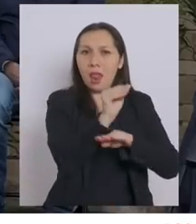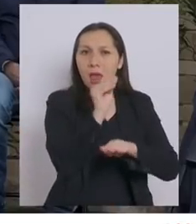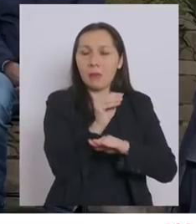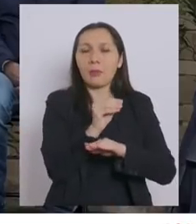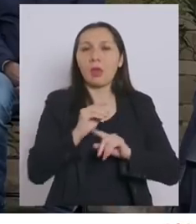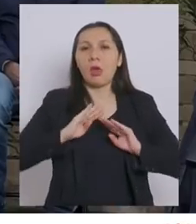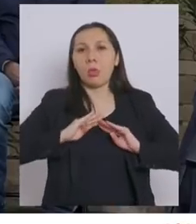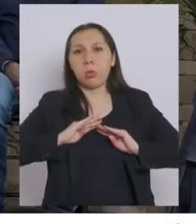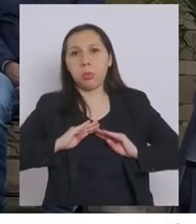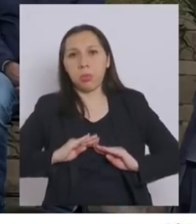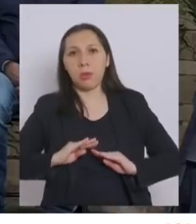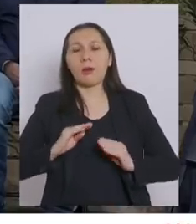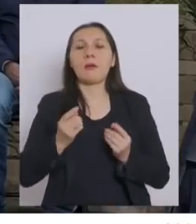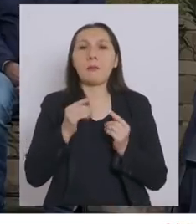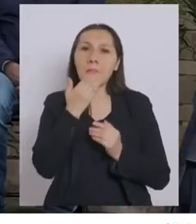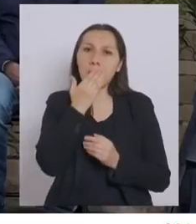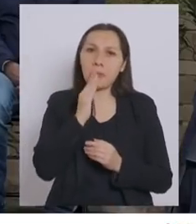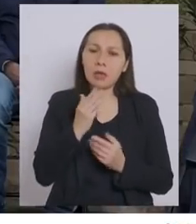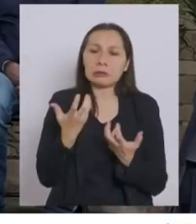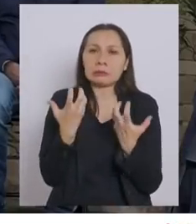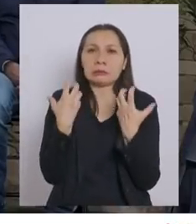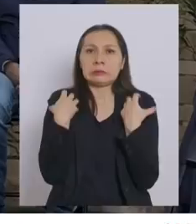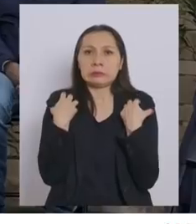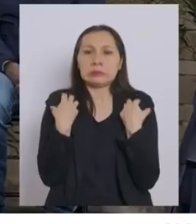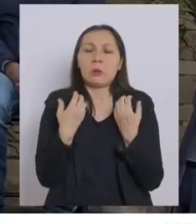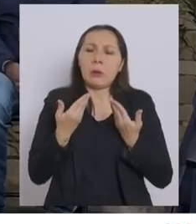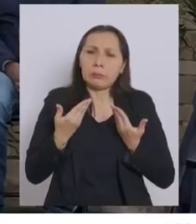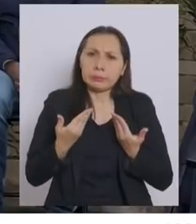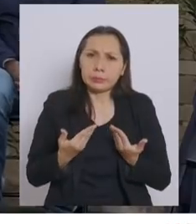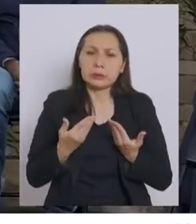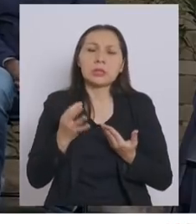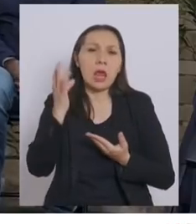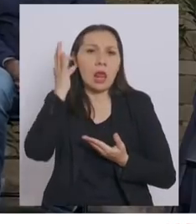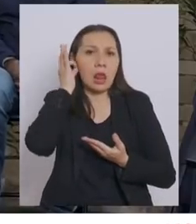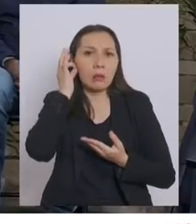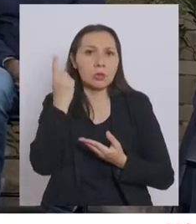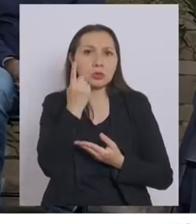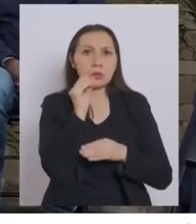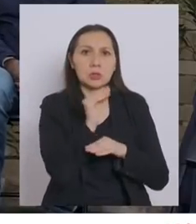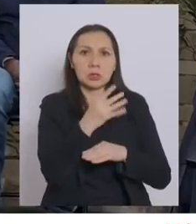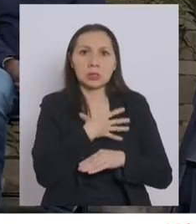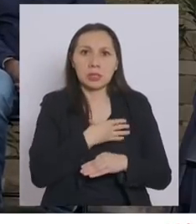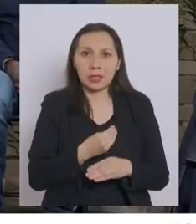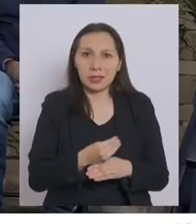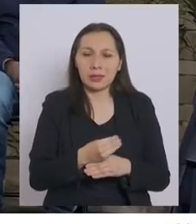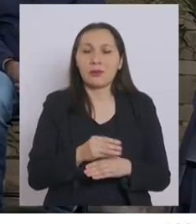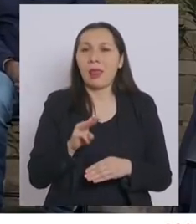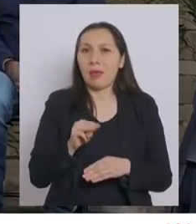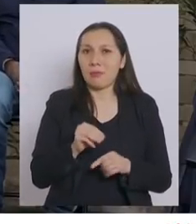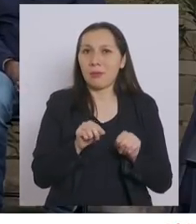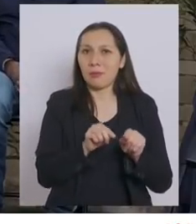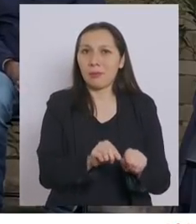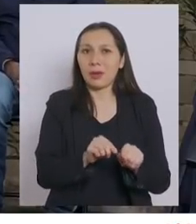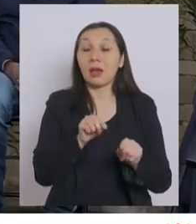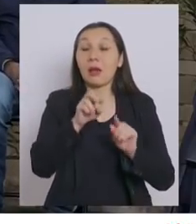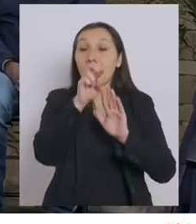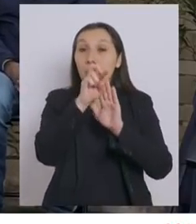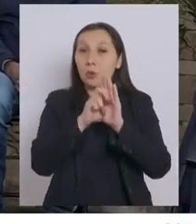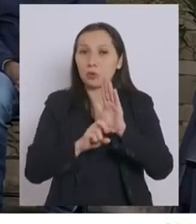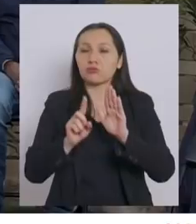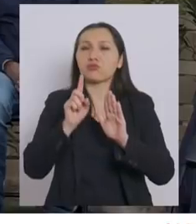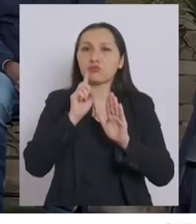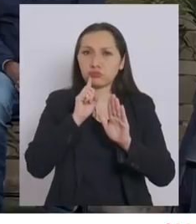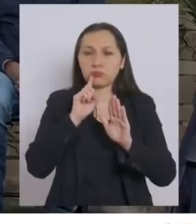alivianando de esa manera la carga que actualmente recae sobre las madres. Para esto, este proyecto